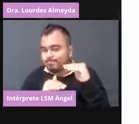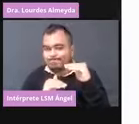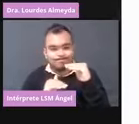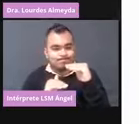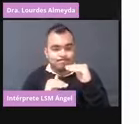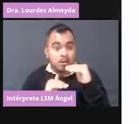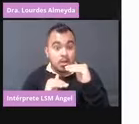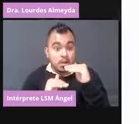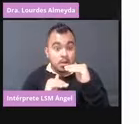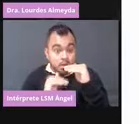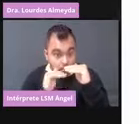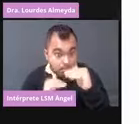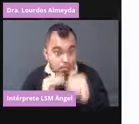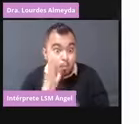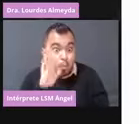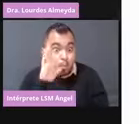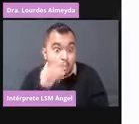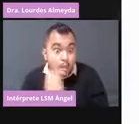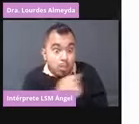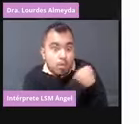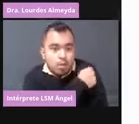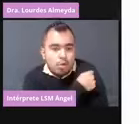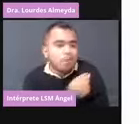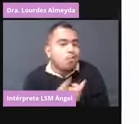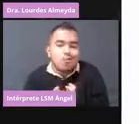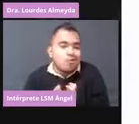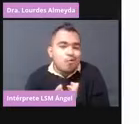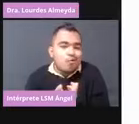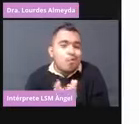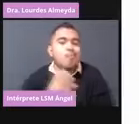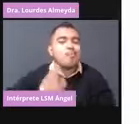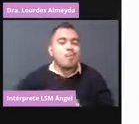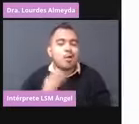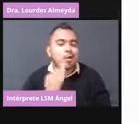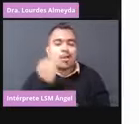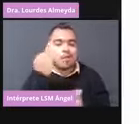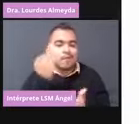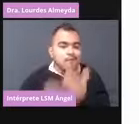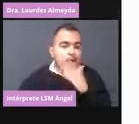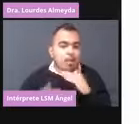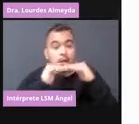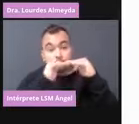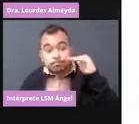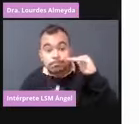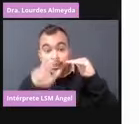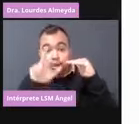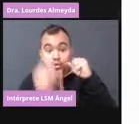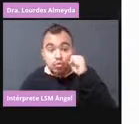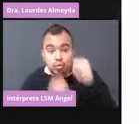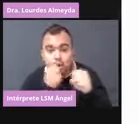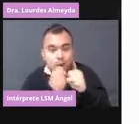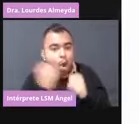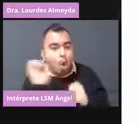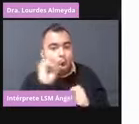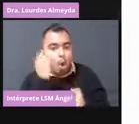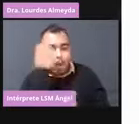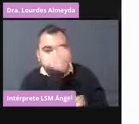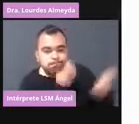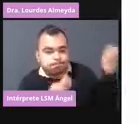ponerse quizás, sino es porque no se ha hecho el estudio en los menores de 18 años. La próxima.